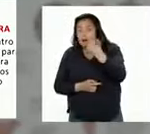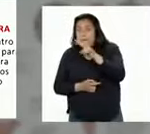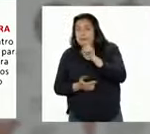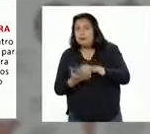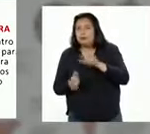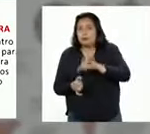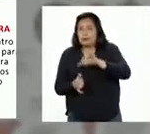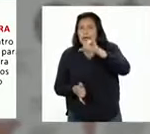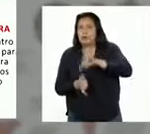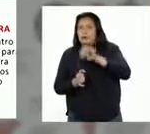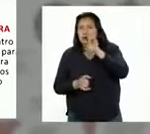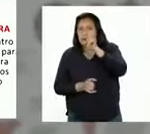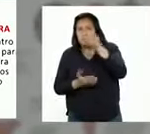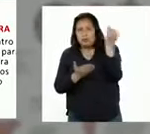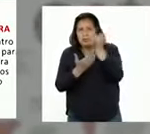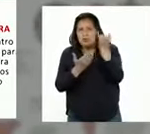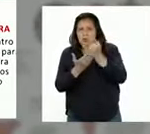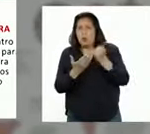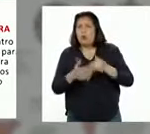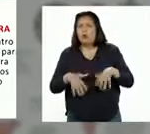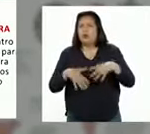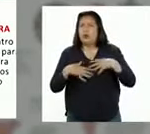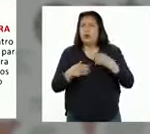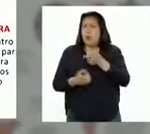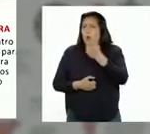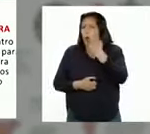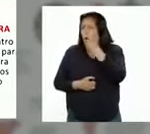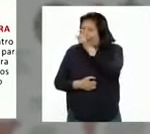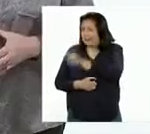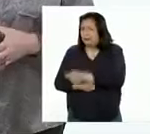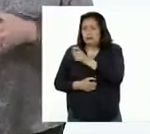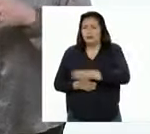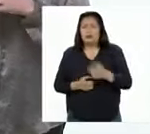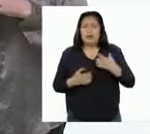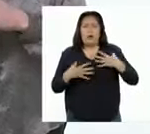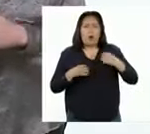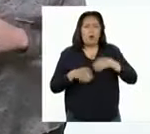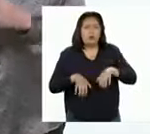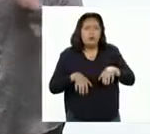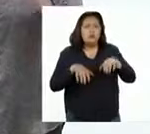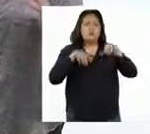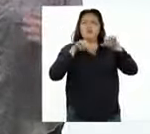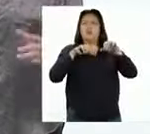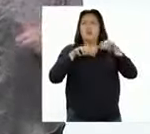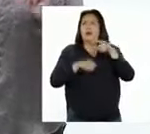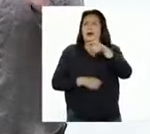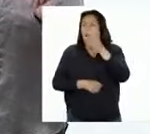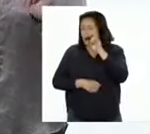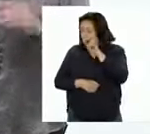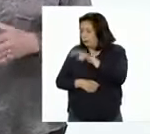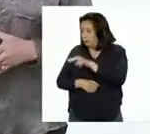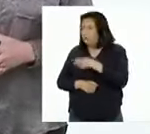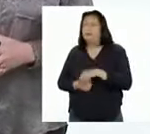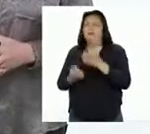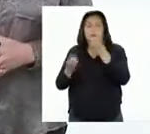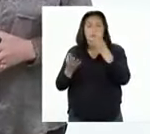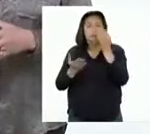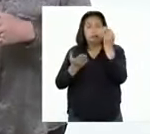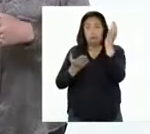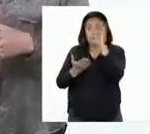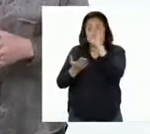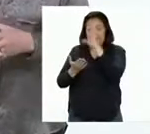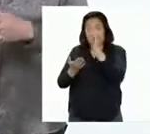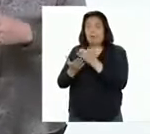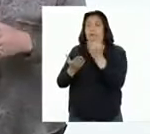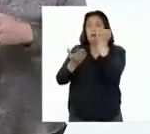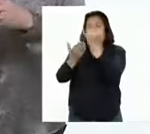información sobre la altura porque veo el dibujo de un oso junto al de una persona. Cuando buscamos información en una infografía,